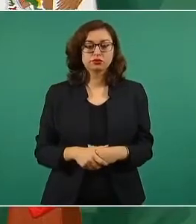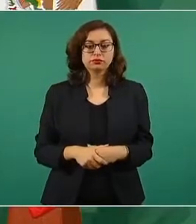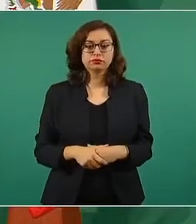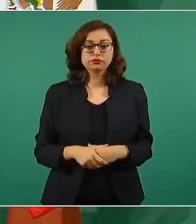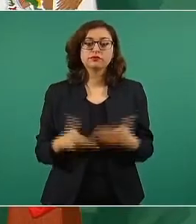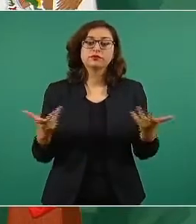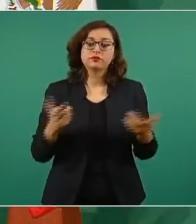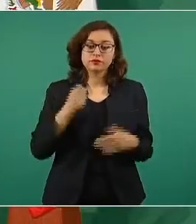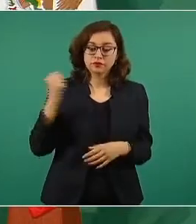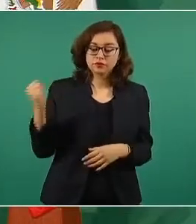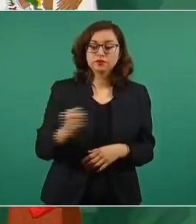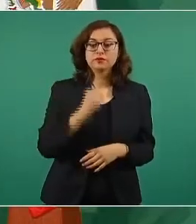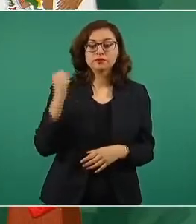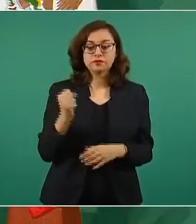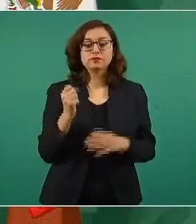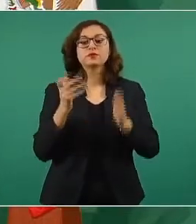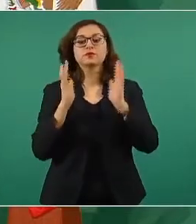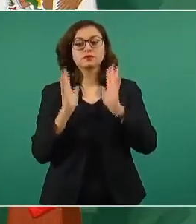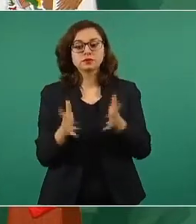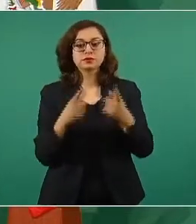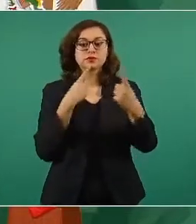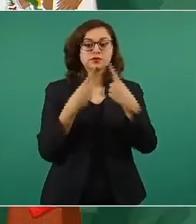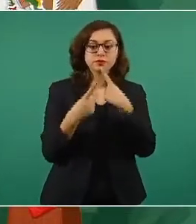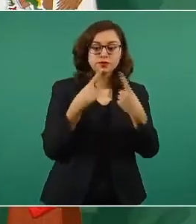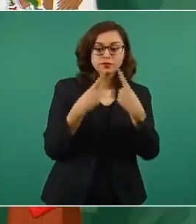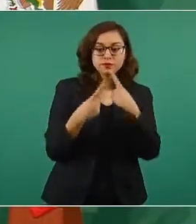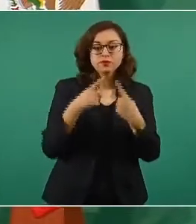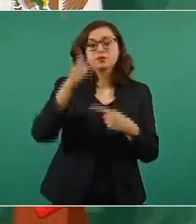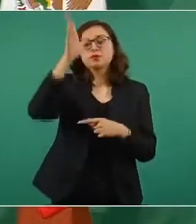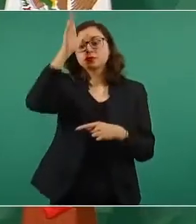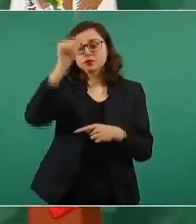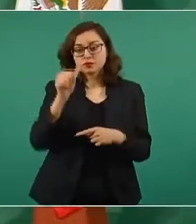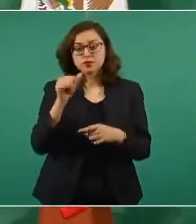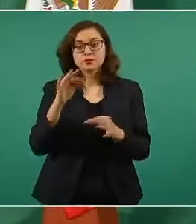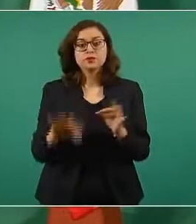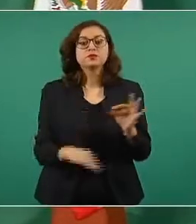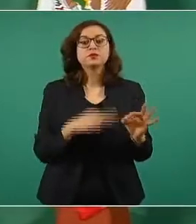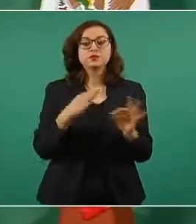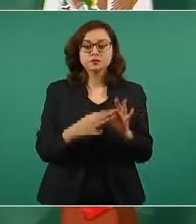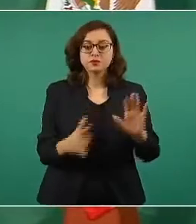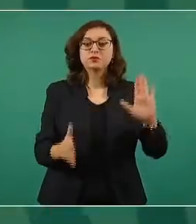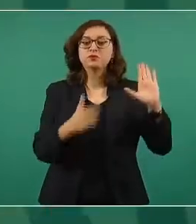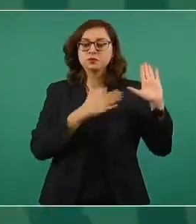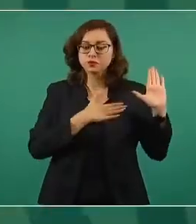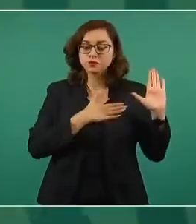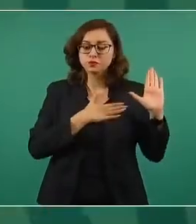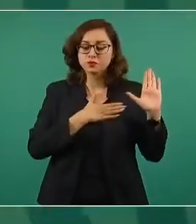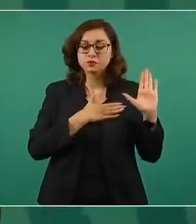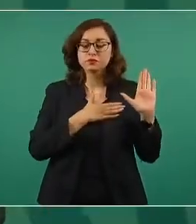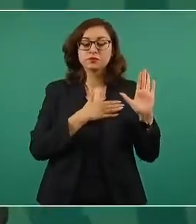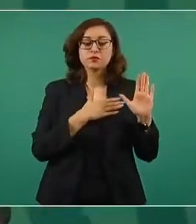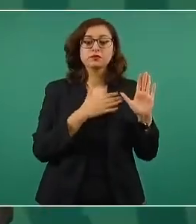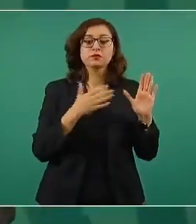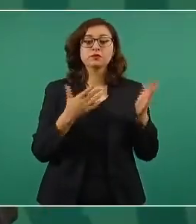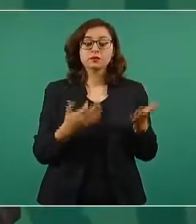Afortunadamente ya se llegó a un acuerdo que vamos a cumplir, y aprovecho para decirle a los productores,